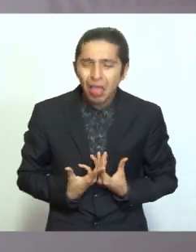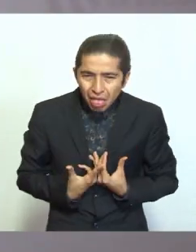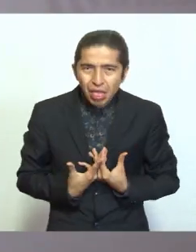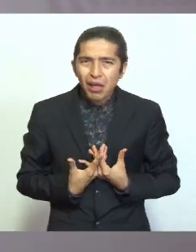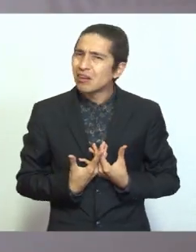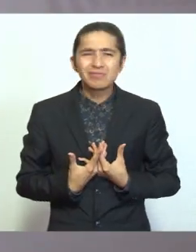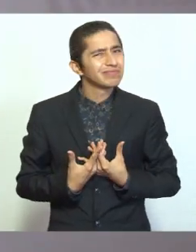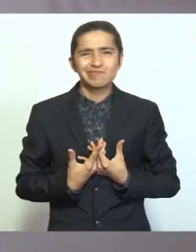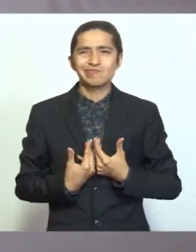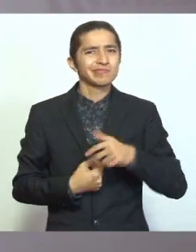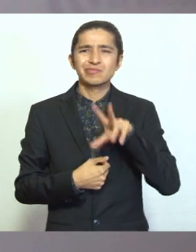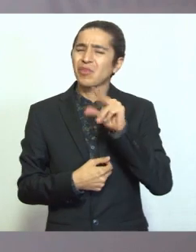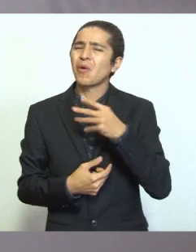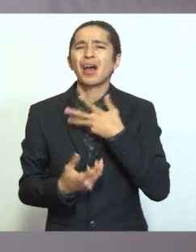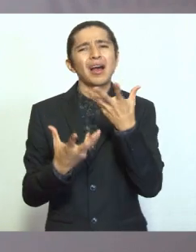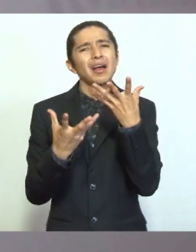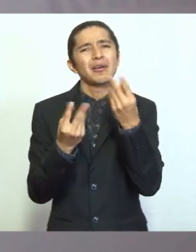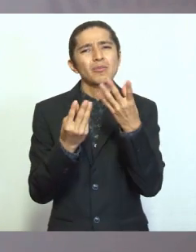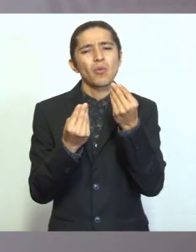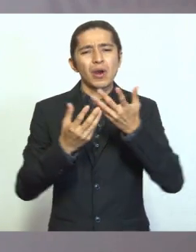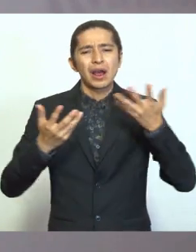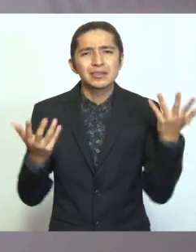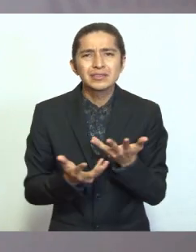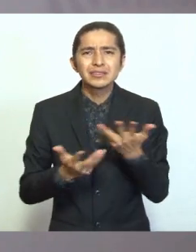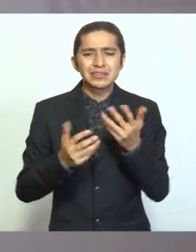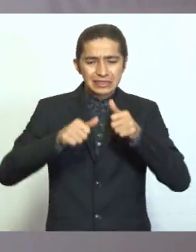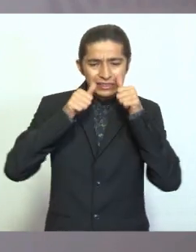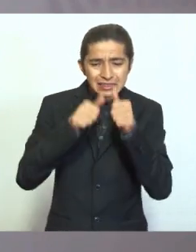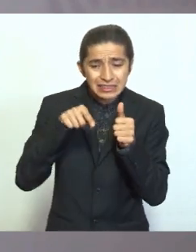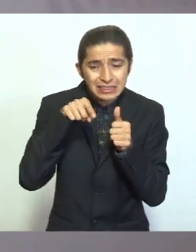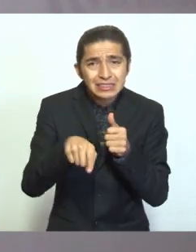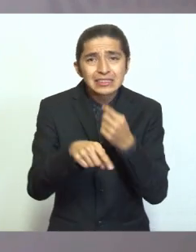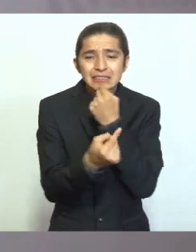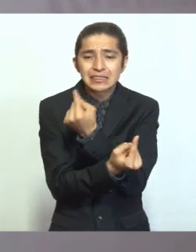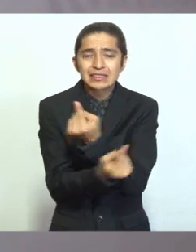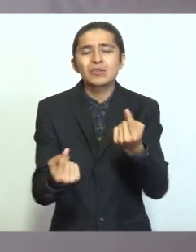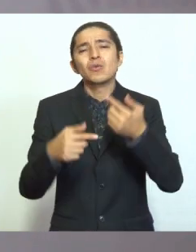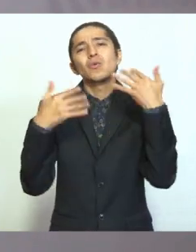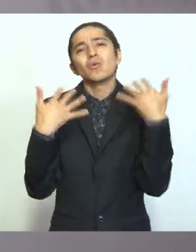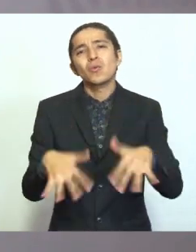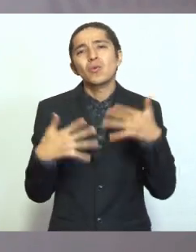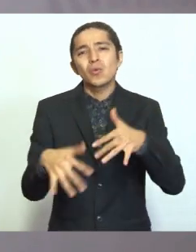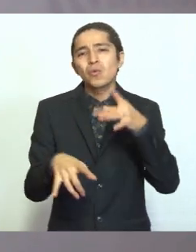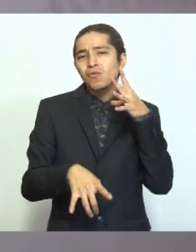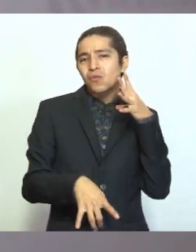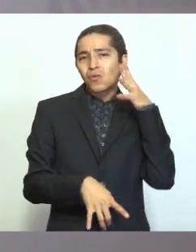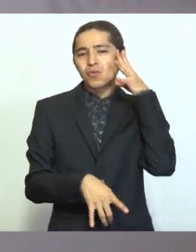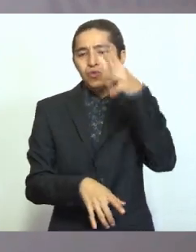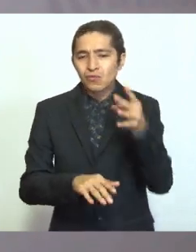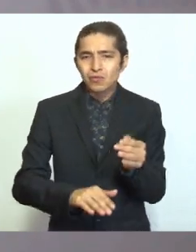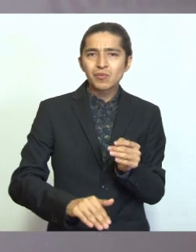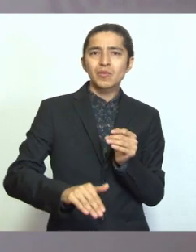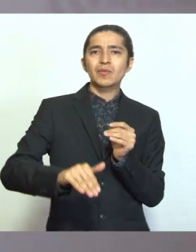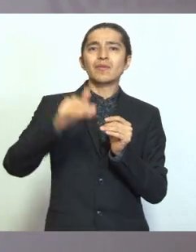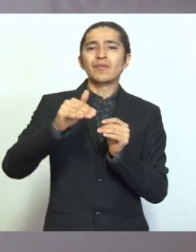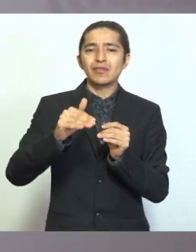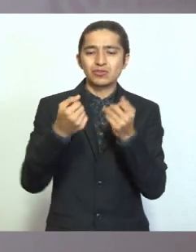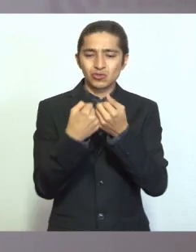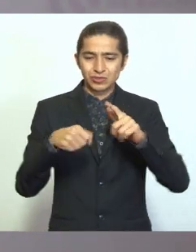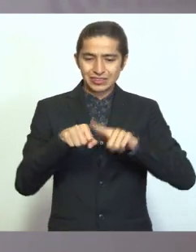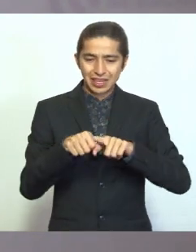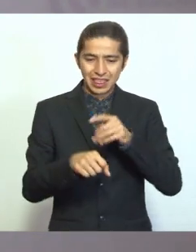Hay mucho que hacer por nuestra niñez, que es el tesoro más grande que tenemos como sociedad.